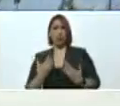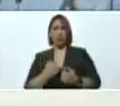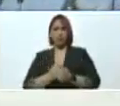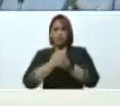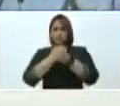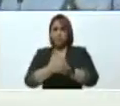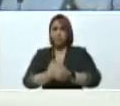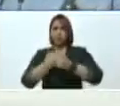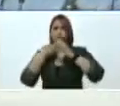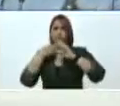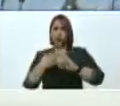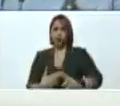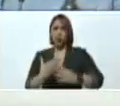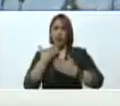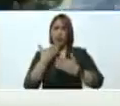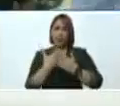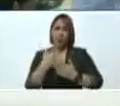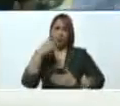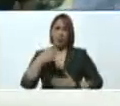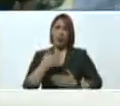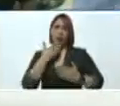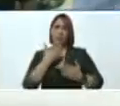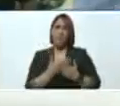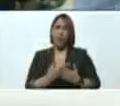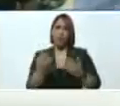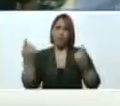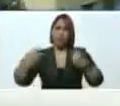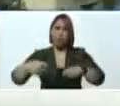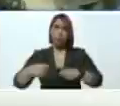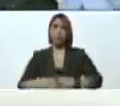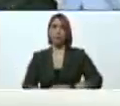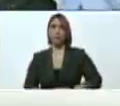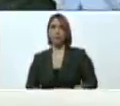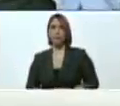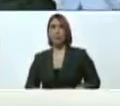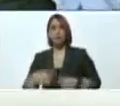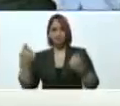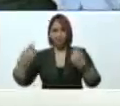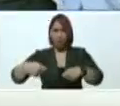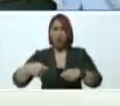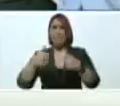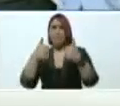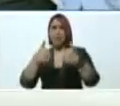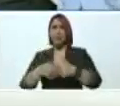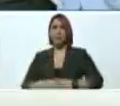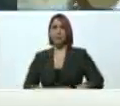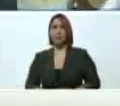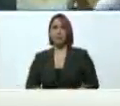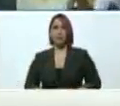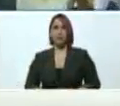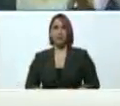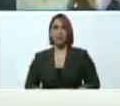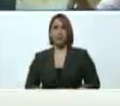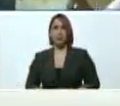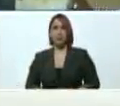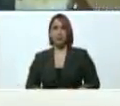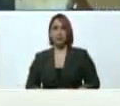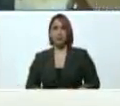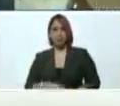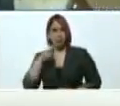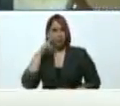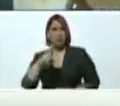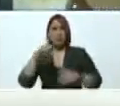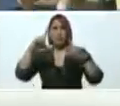agradecimiento. Amor con amor se paga y se paga bien. Estaba viendo una foto